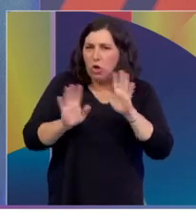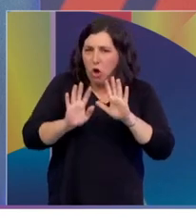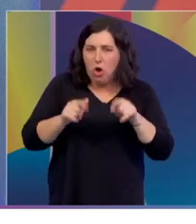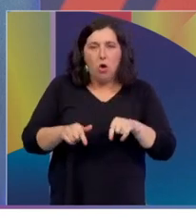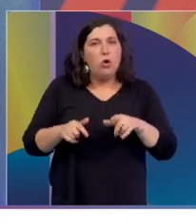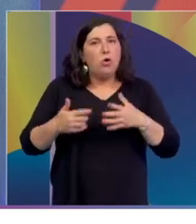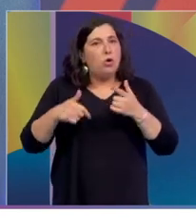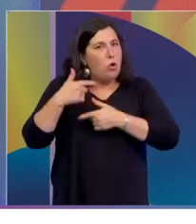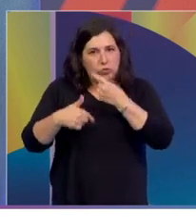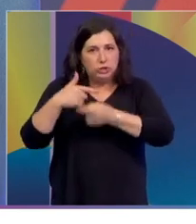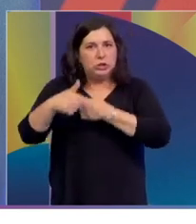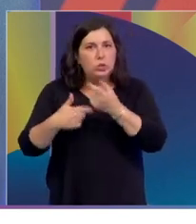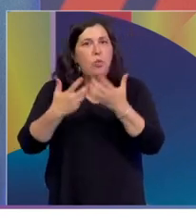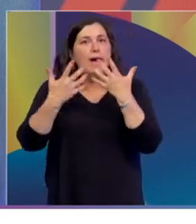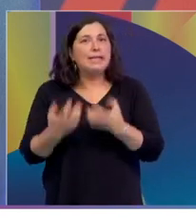quiere, ¿no?